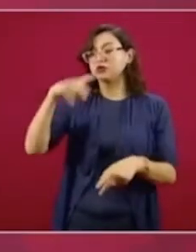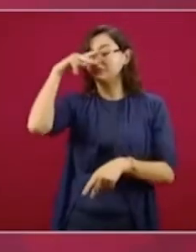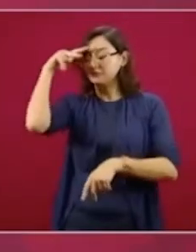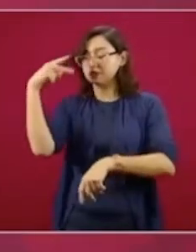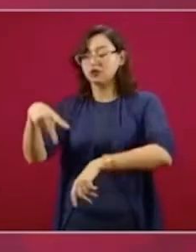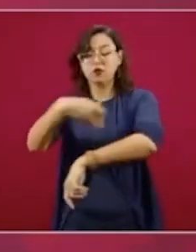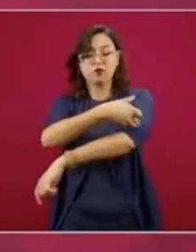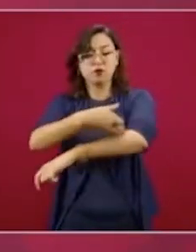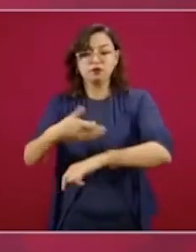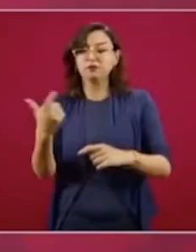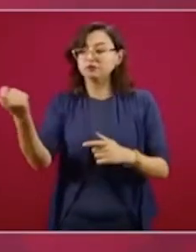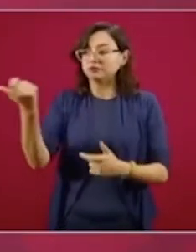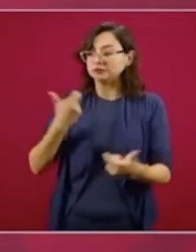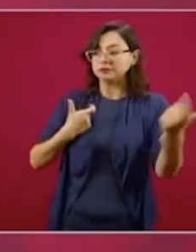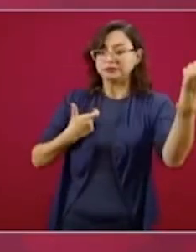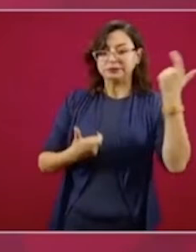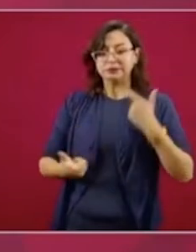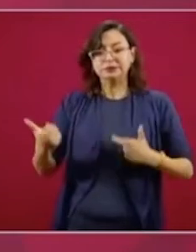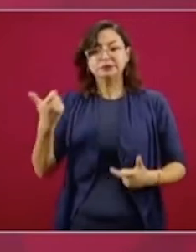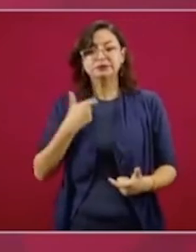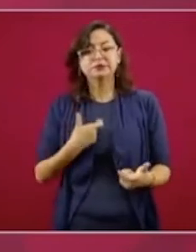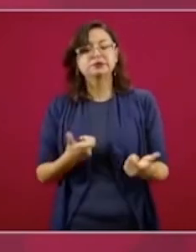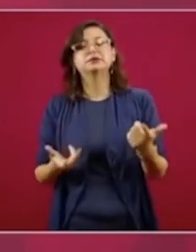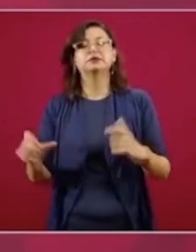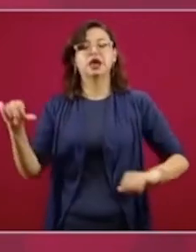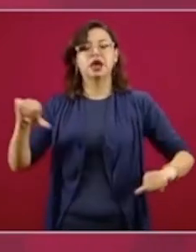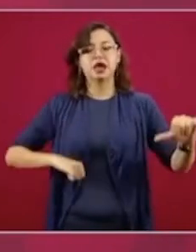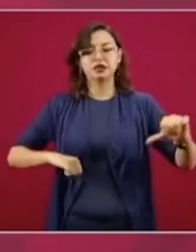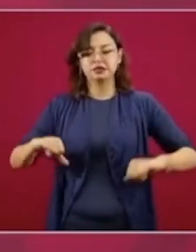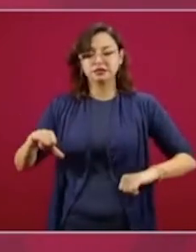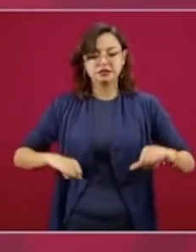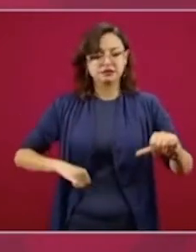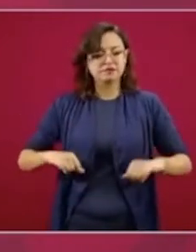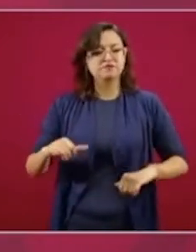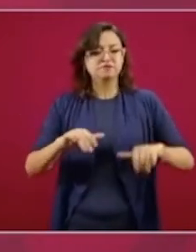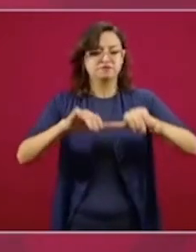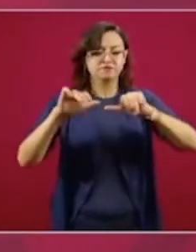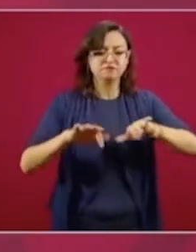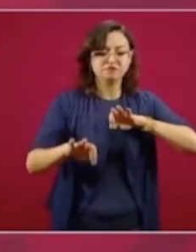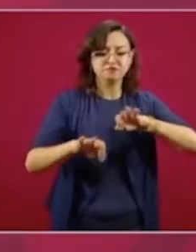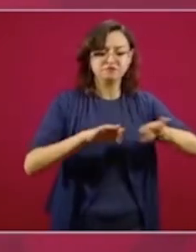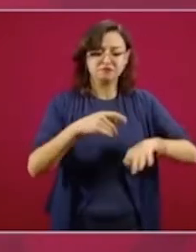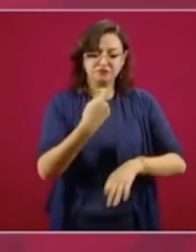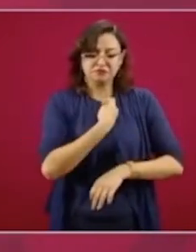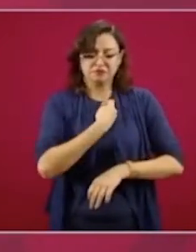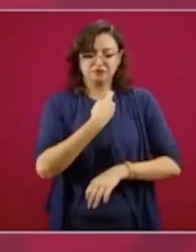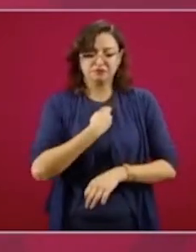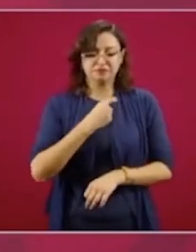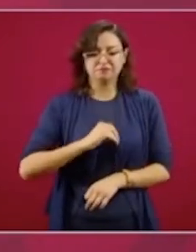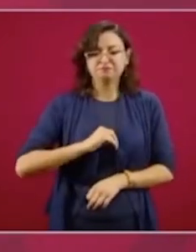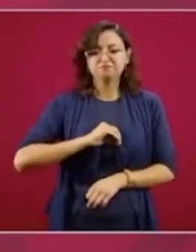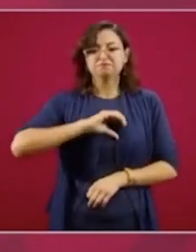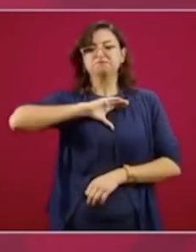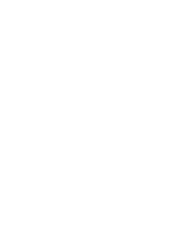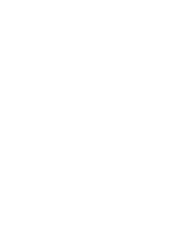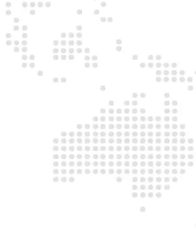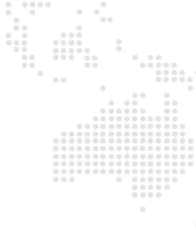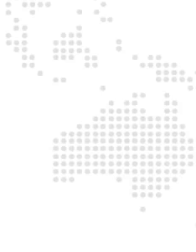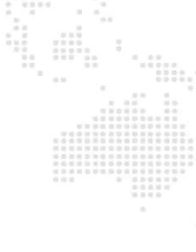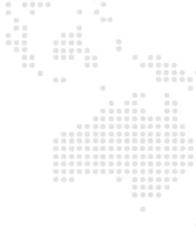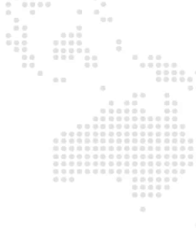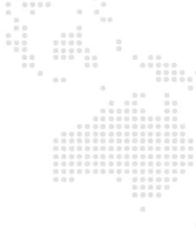mexicanas, la actividad que nos confiere identidad y mediante la cual desarrollamos una vocación.